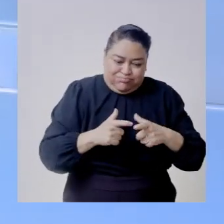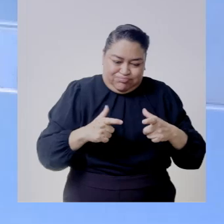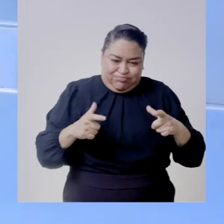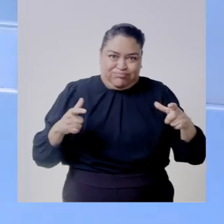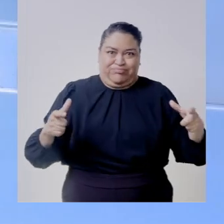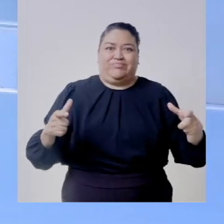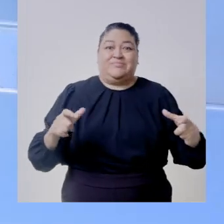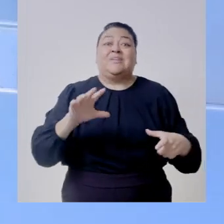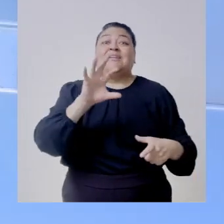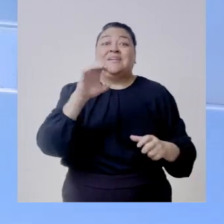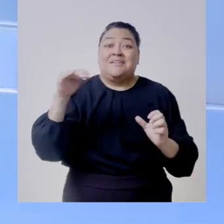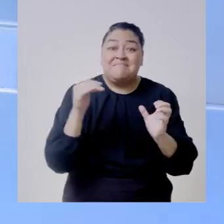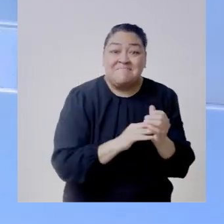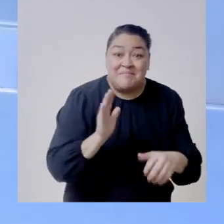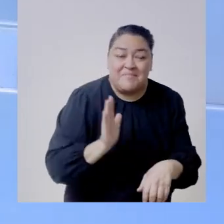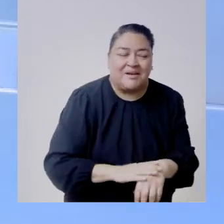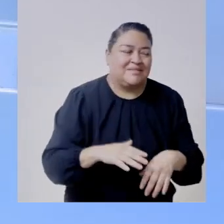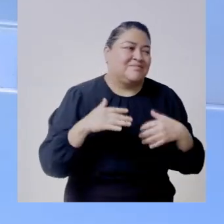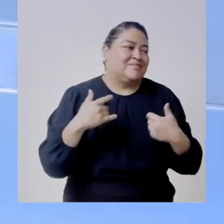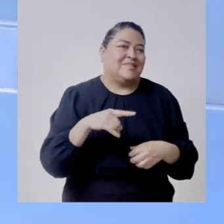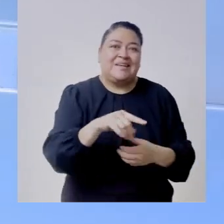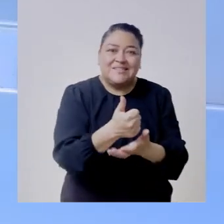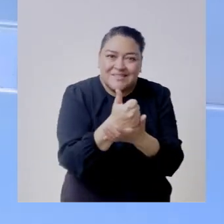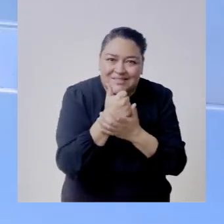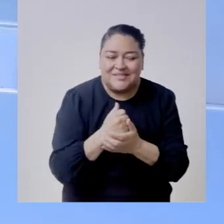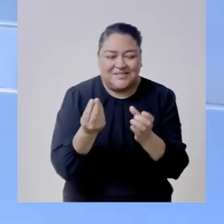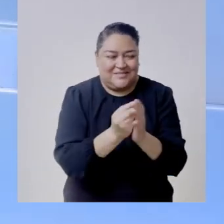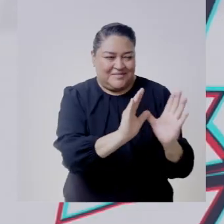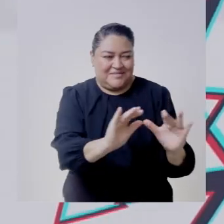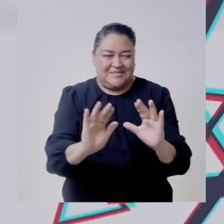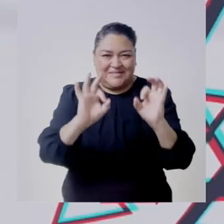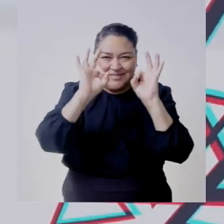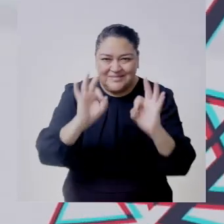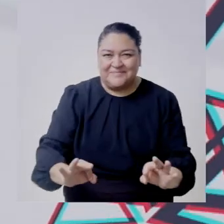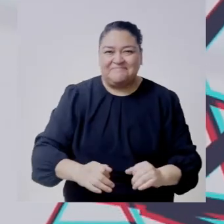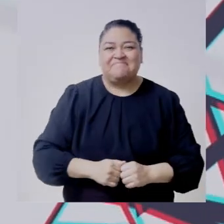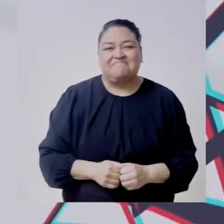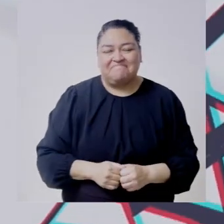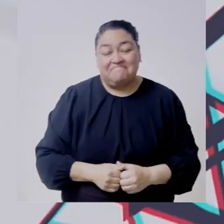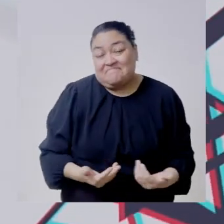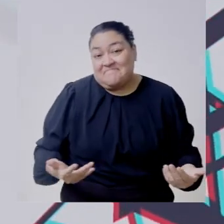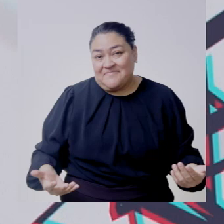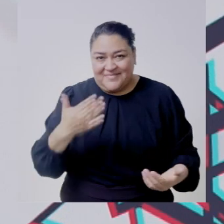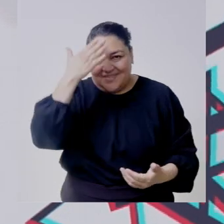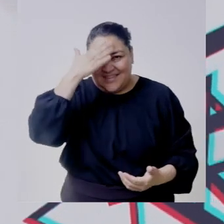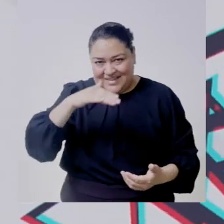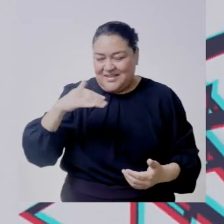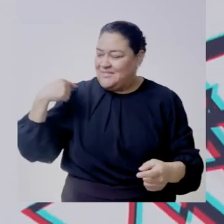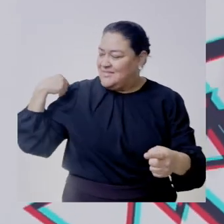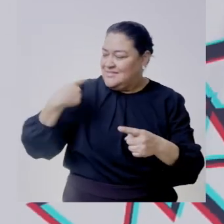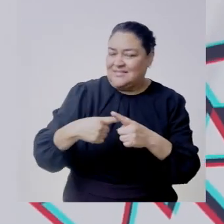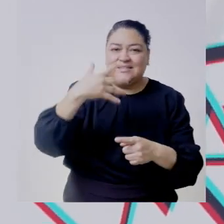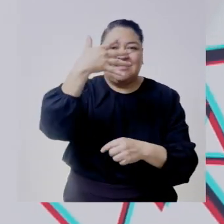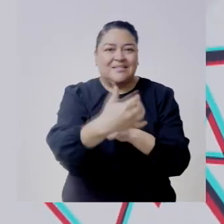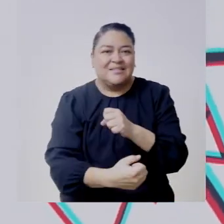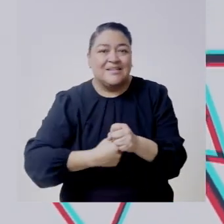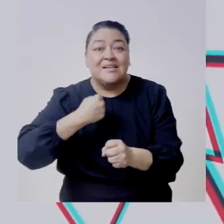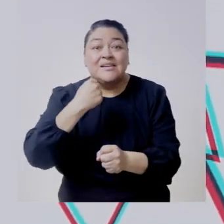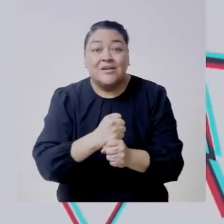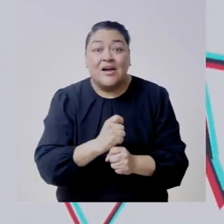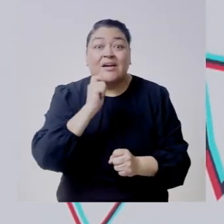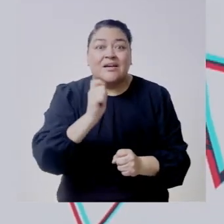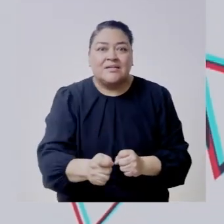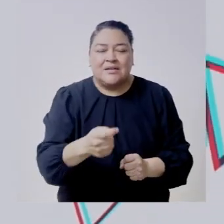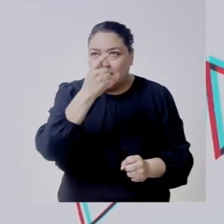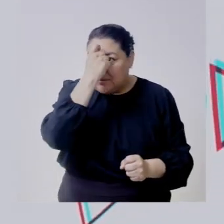cifra a que llegamos del más de medio millón de personas capacitadas y bueno pues a lo largo de los cinco años hemos